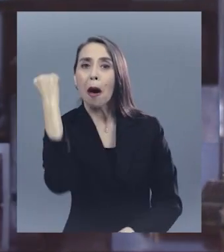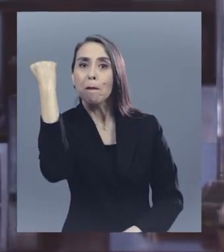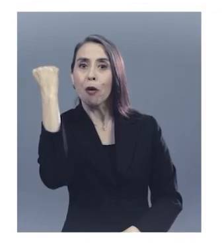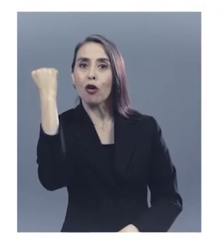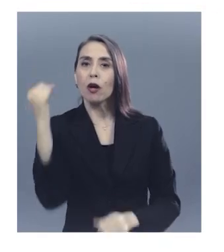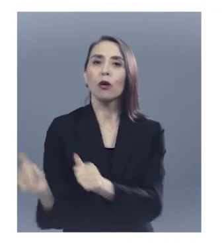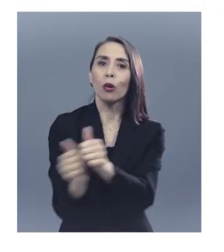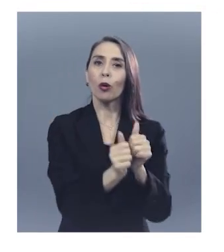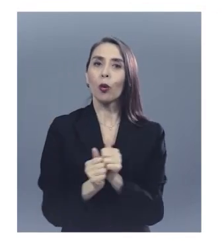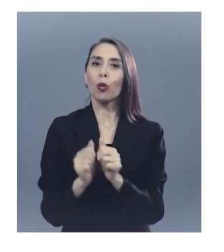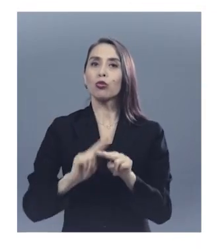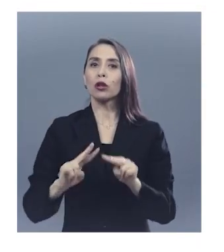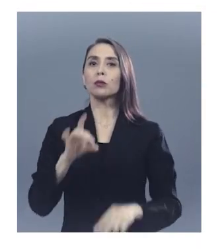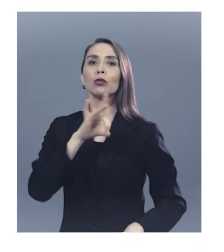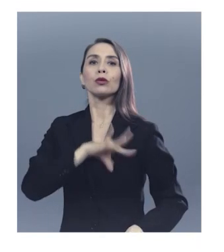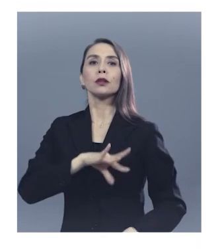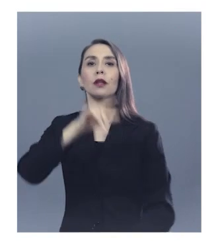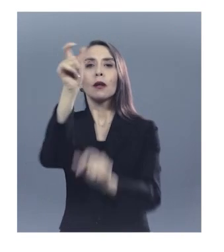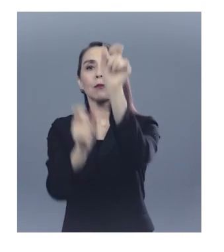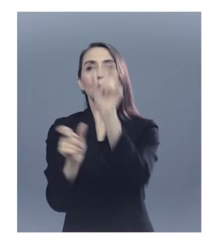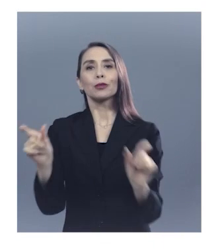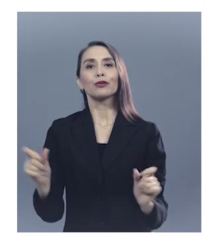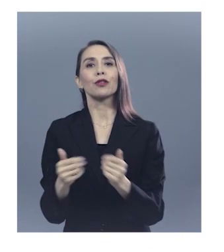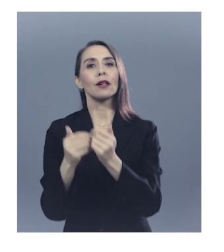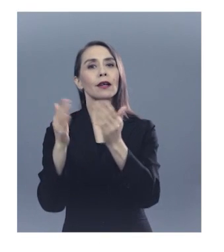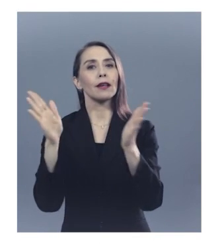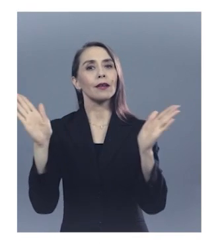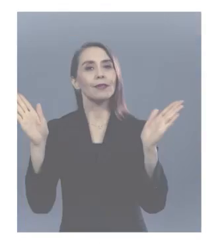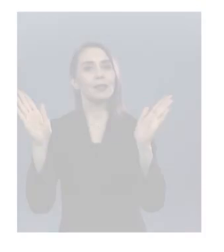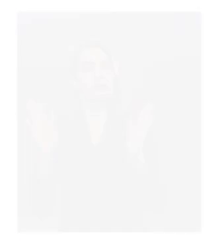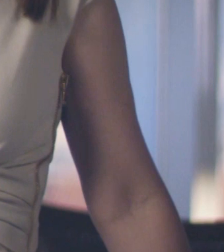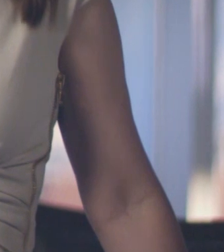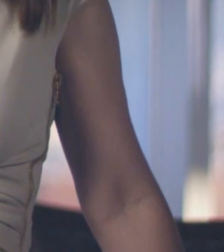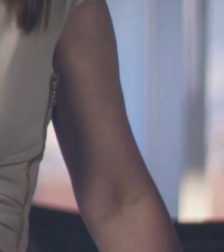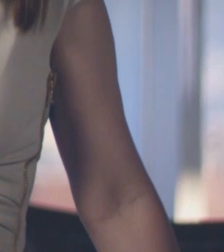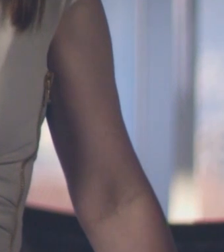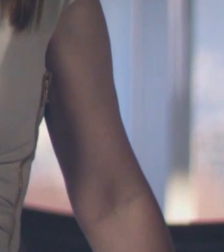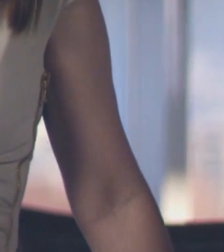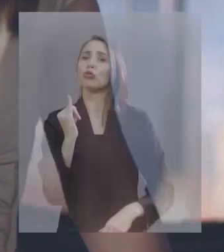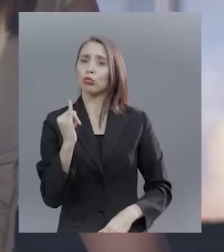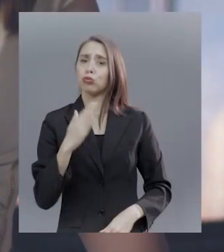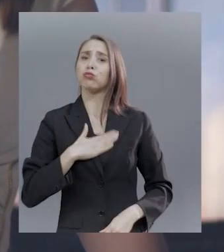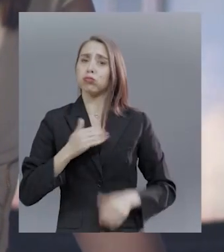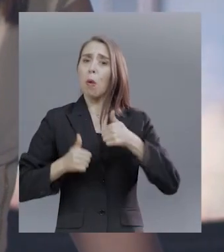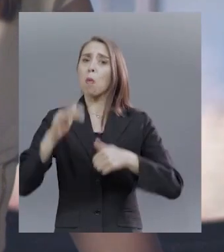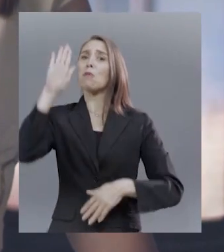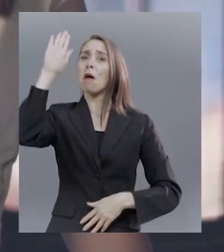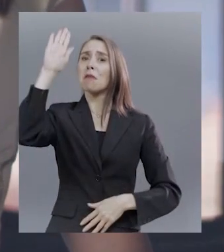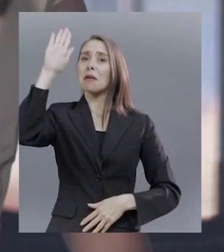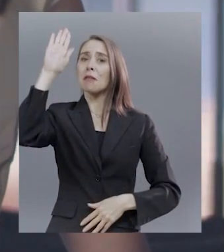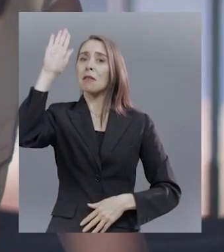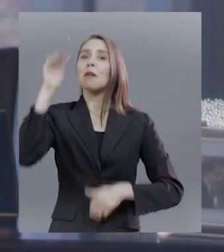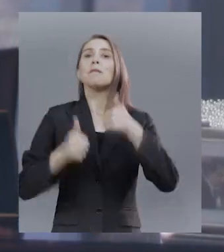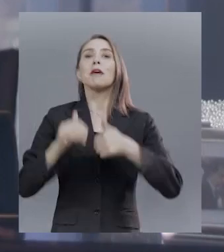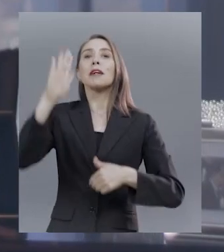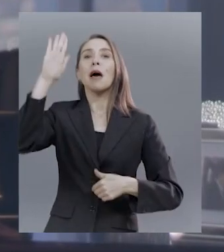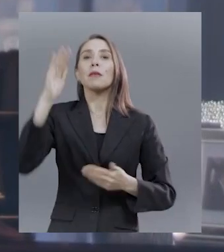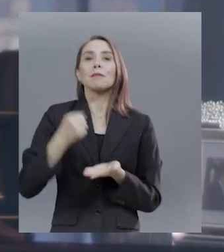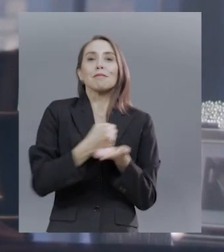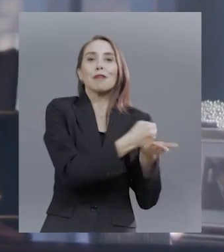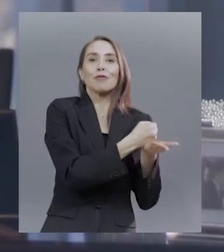tu voto Y construyamos juntos El Chile de los libres Sí, soy candidata